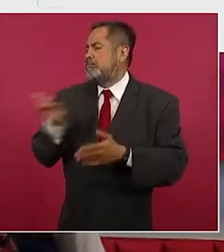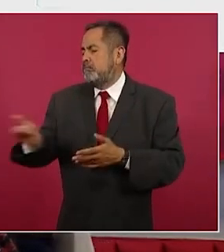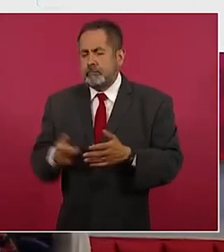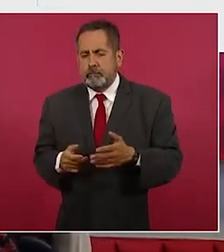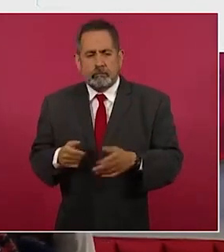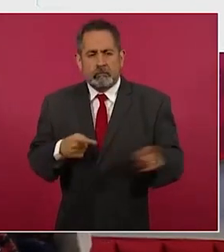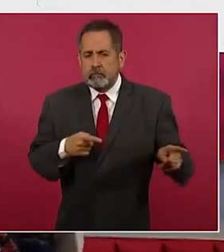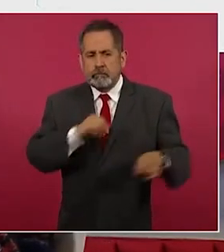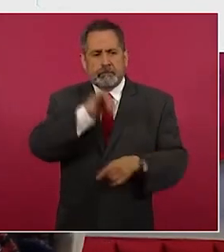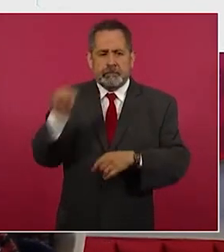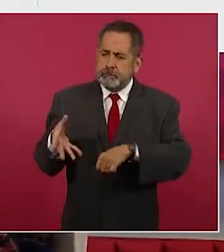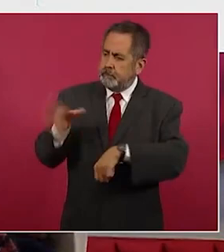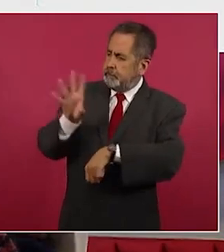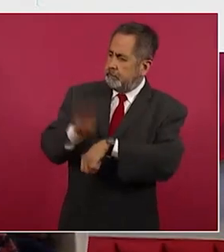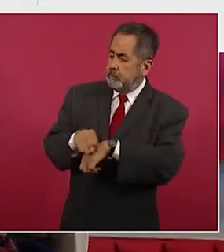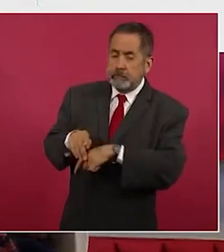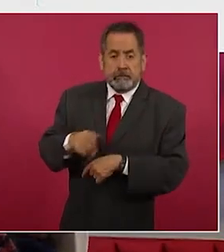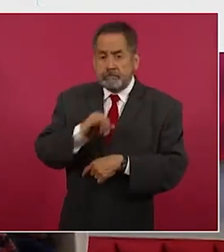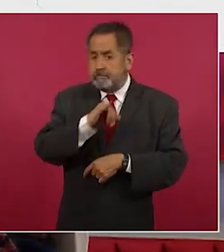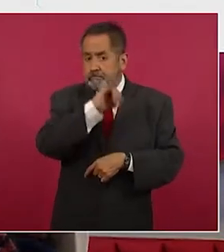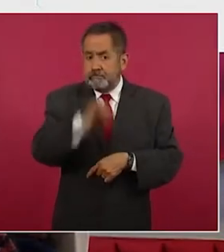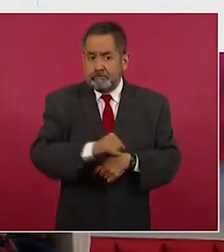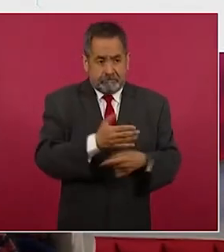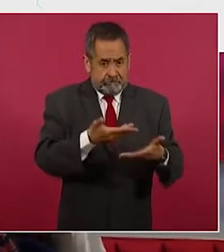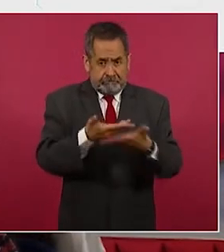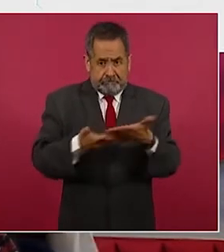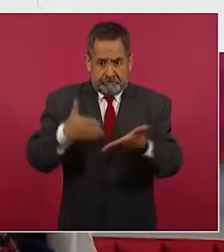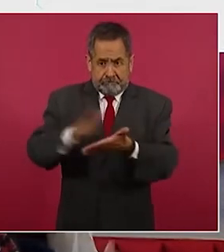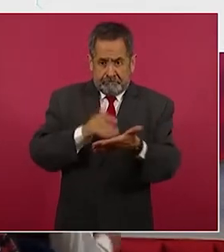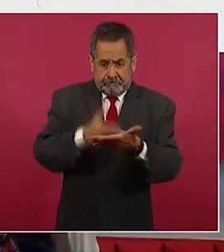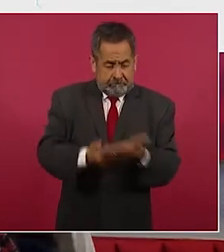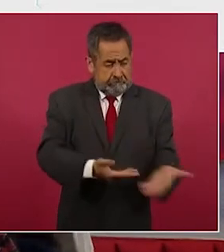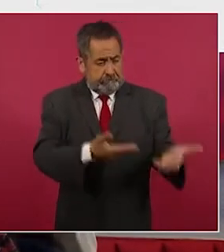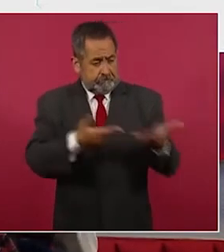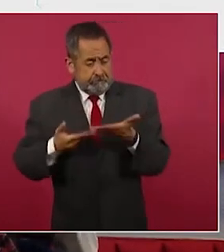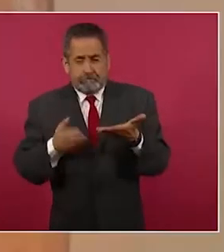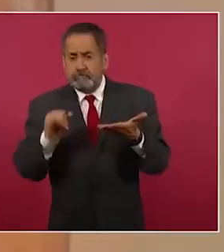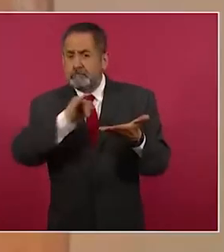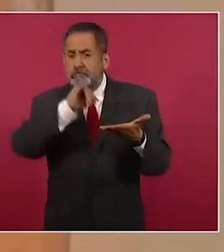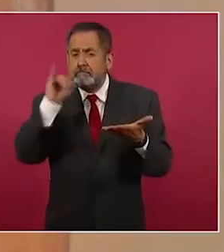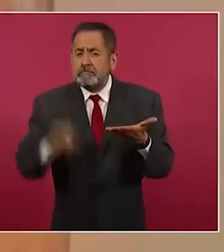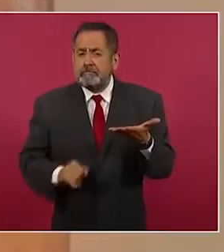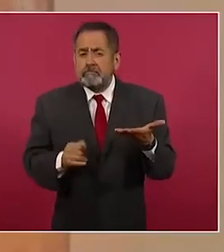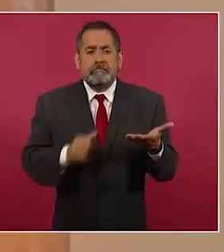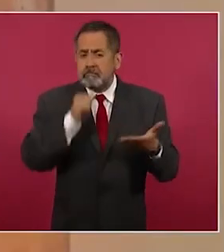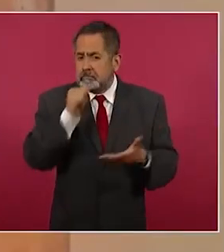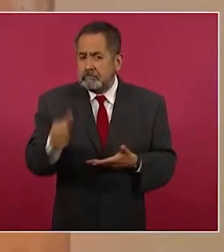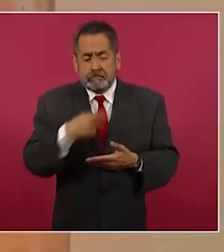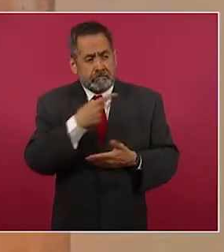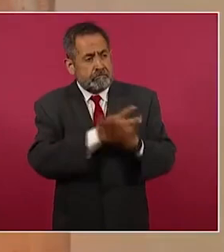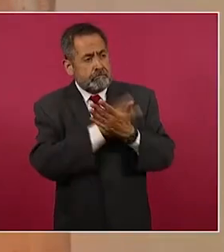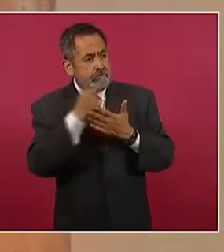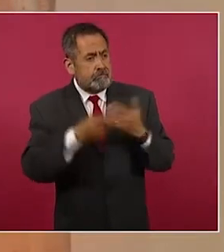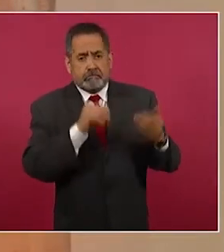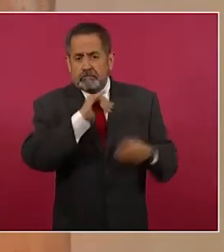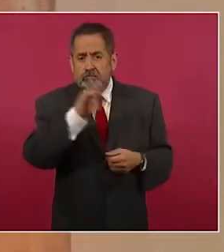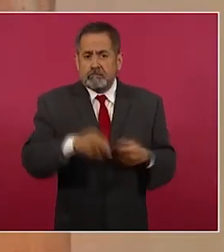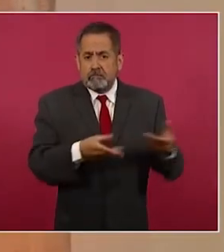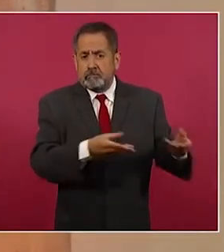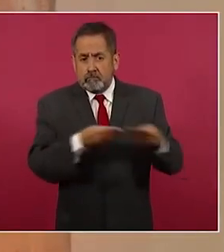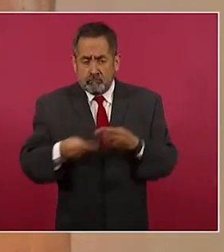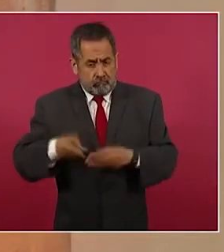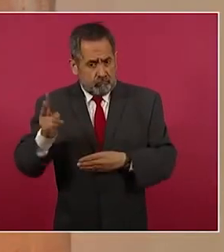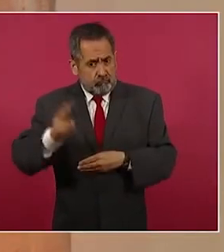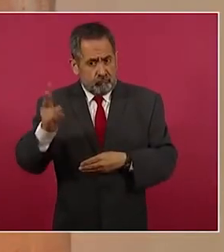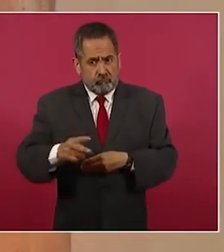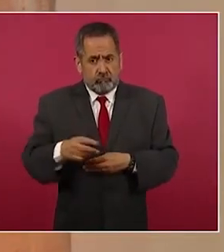Nunca ha presentado un manifiesto de impacto ambiental en todas sus propuestas y todos sus proyectos. Y esa es una